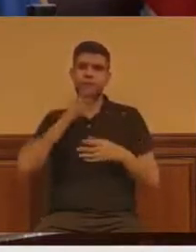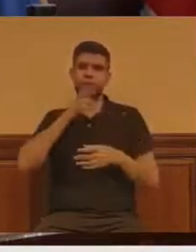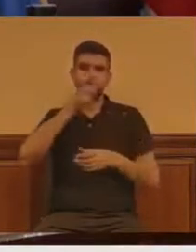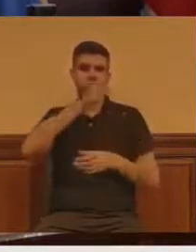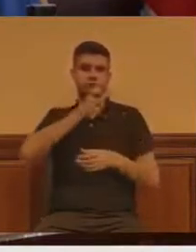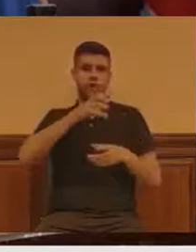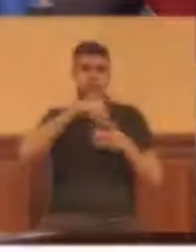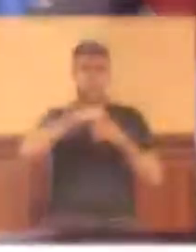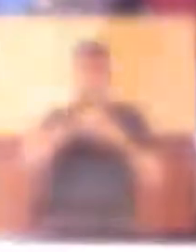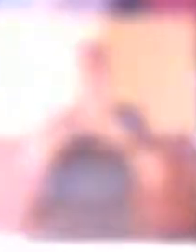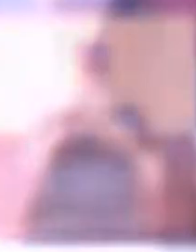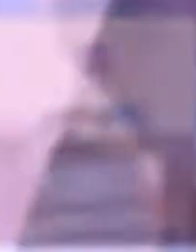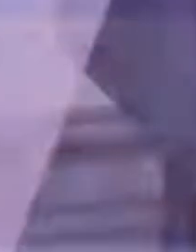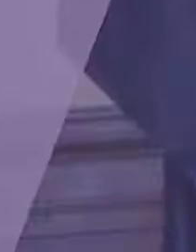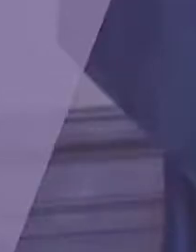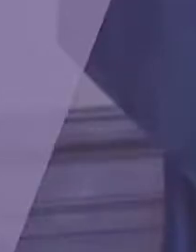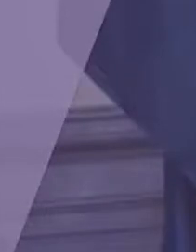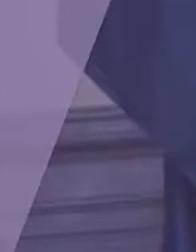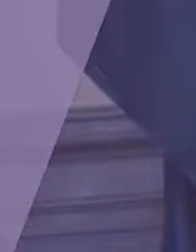plan de igualdad.